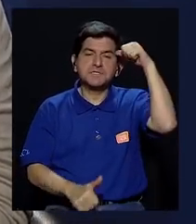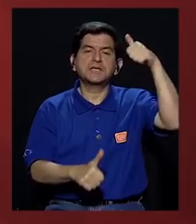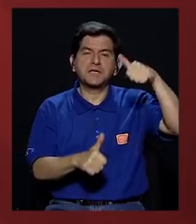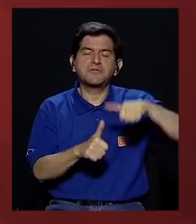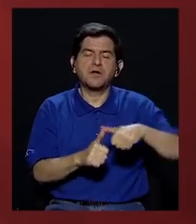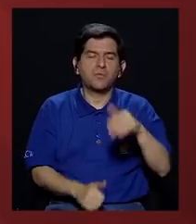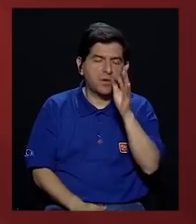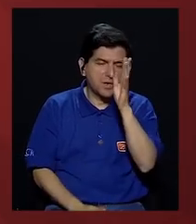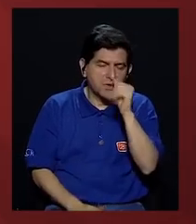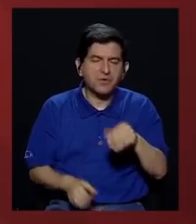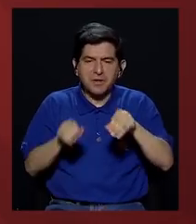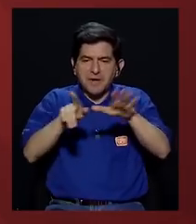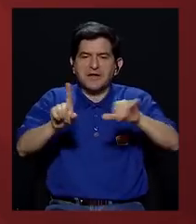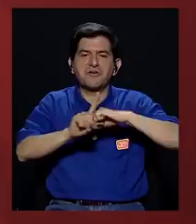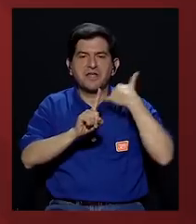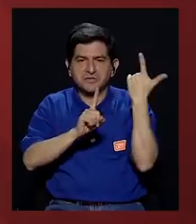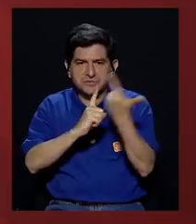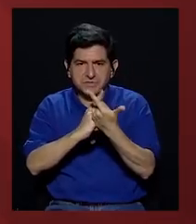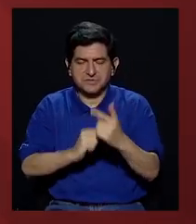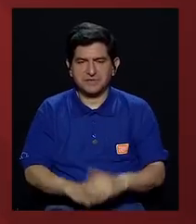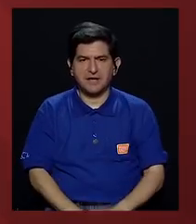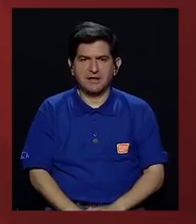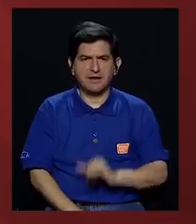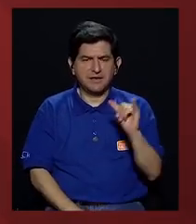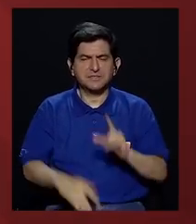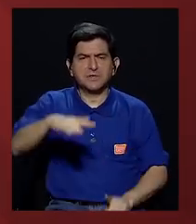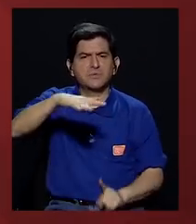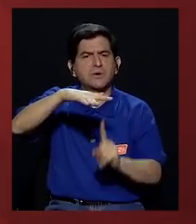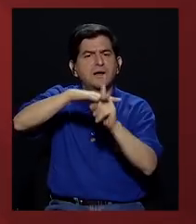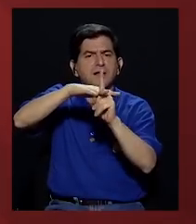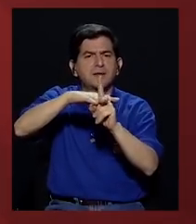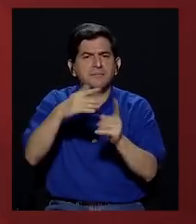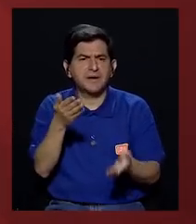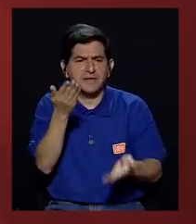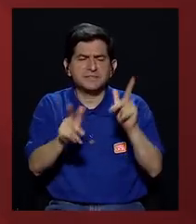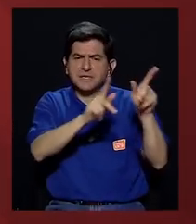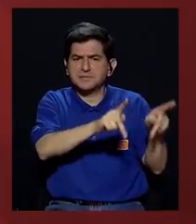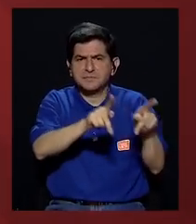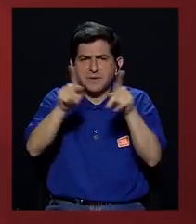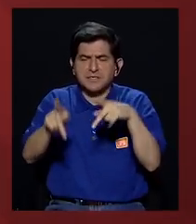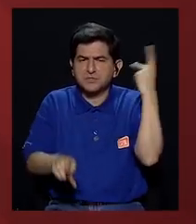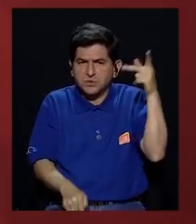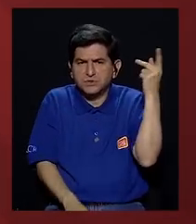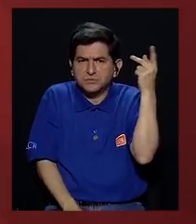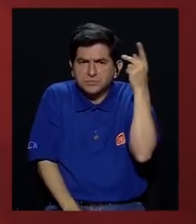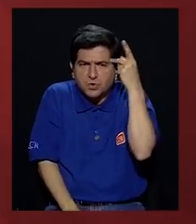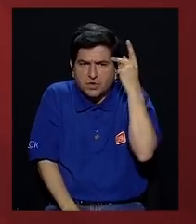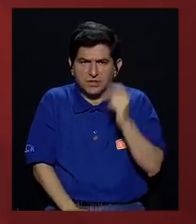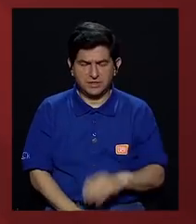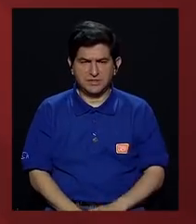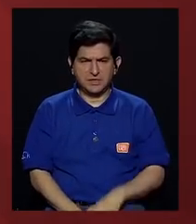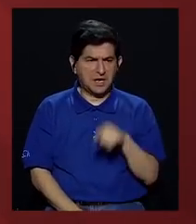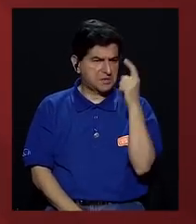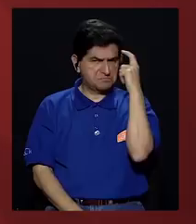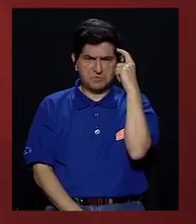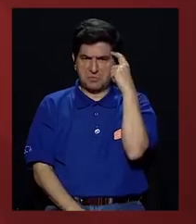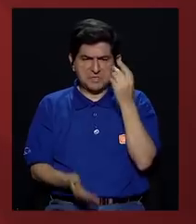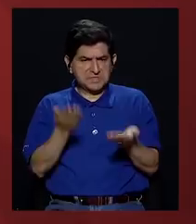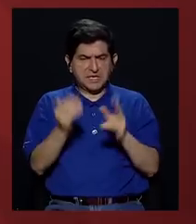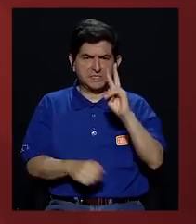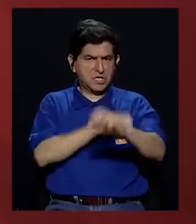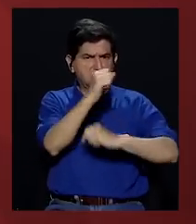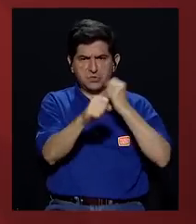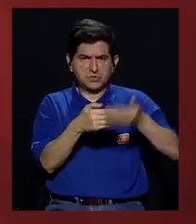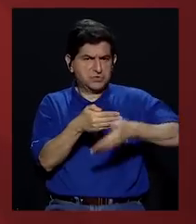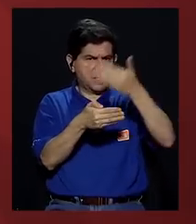recuerdo muchas bromas en redes sociales en ese sentido, inclusive la aparición de algunas figuras políticas que no se hubiesen pensado